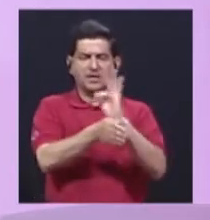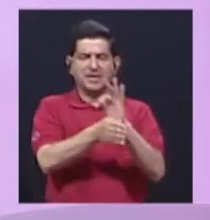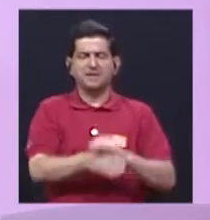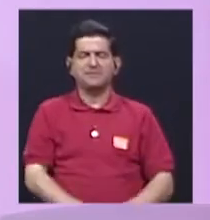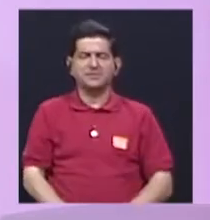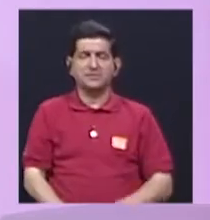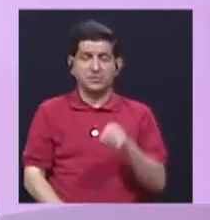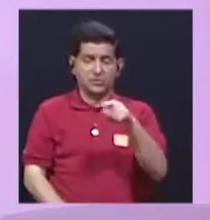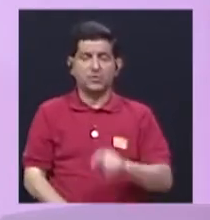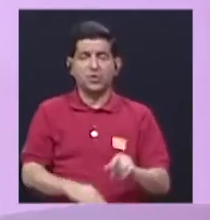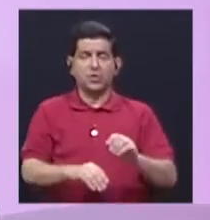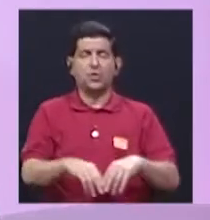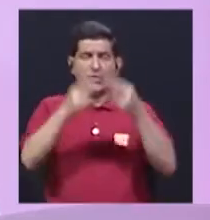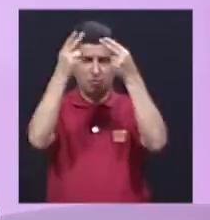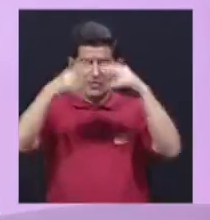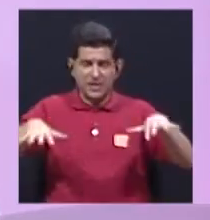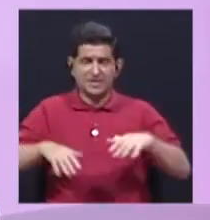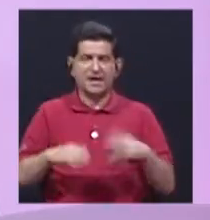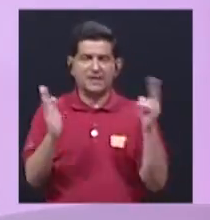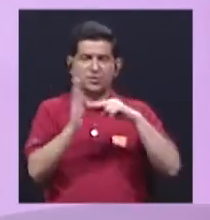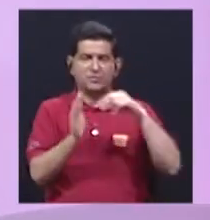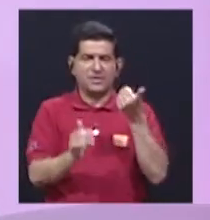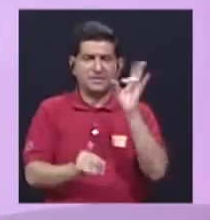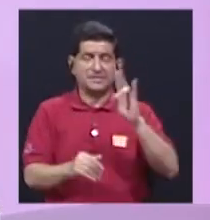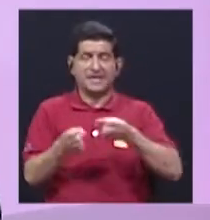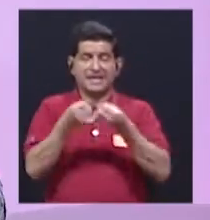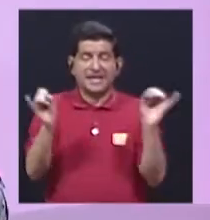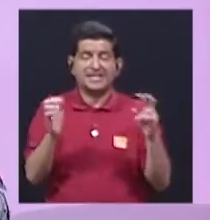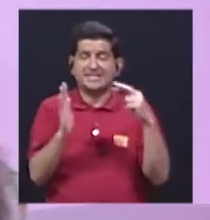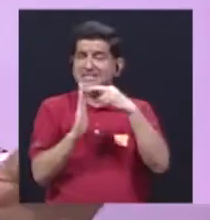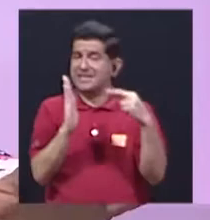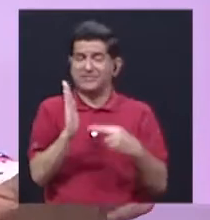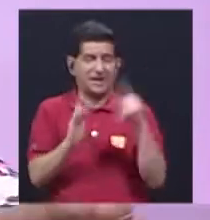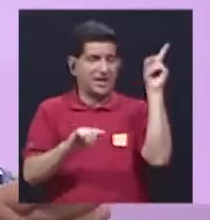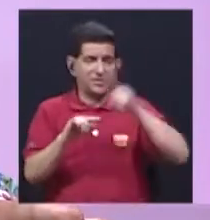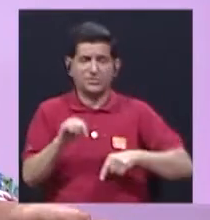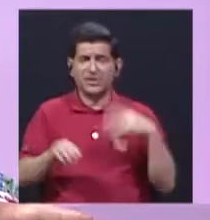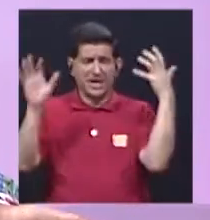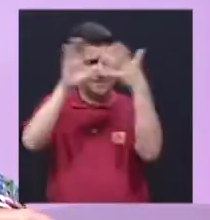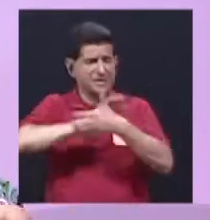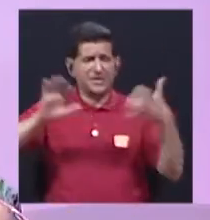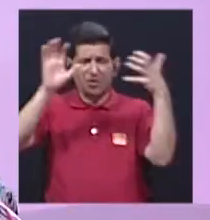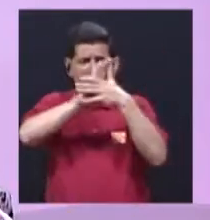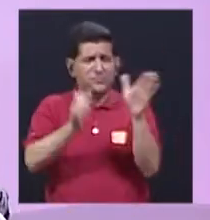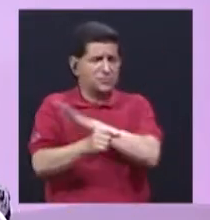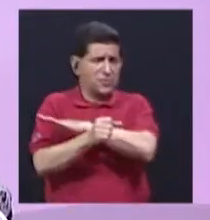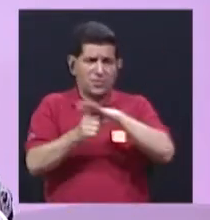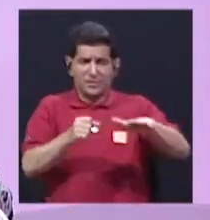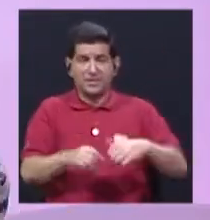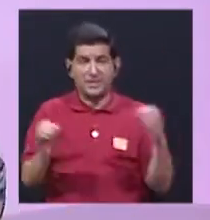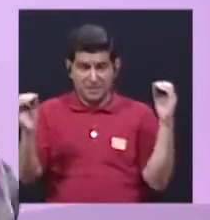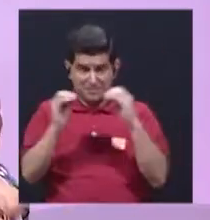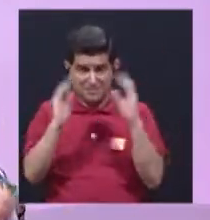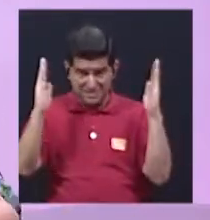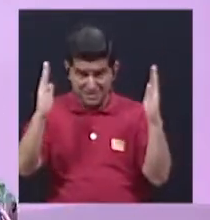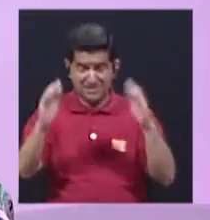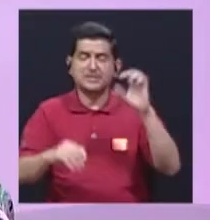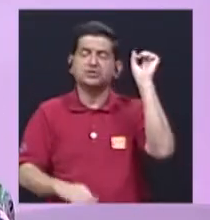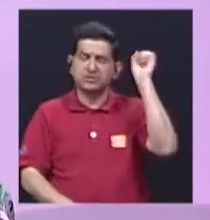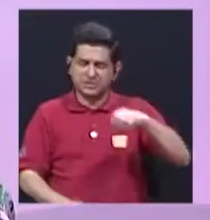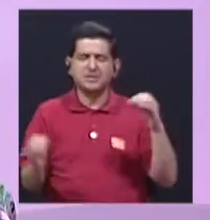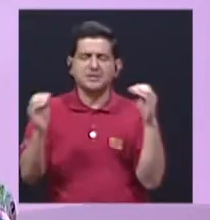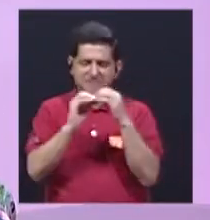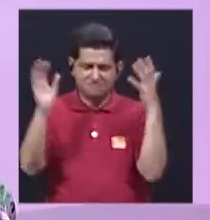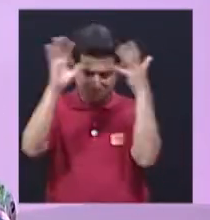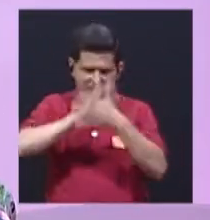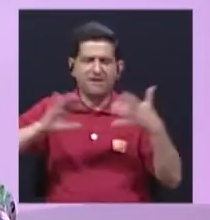el 2017, y ese cambio no se puede dar sin regulación. Eso sería un desorden absoluto, ¿verdad? Más desorden. Más desorden,